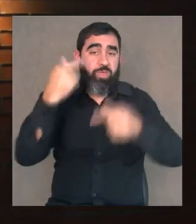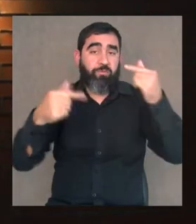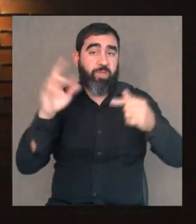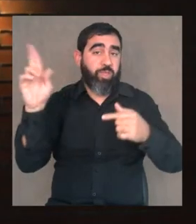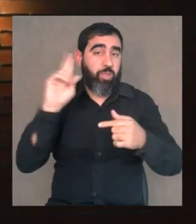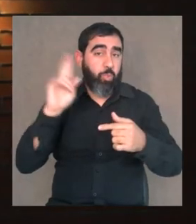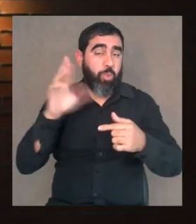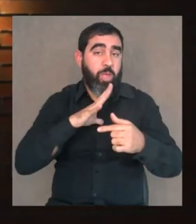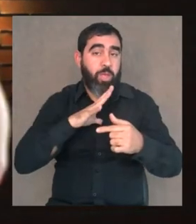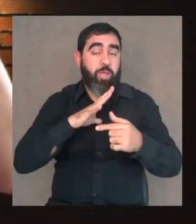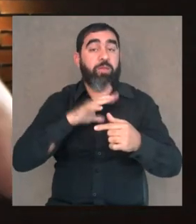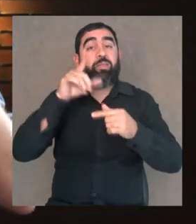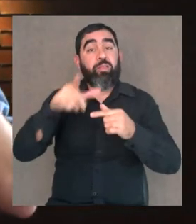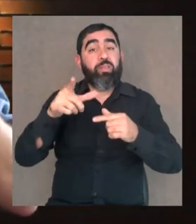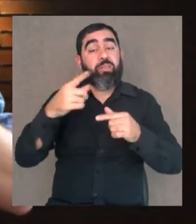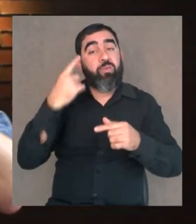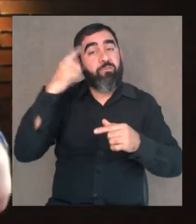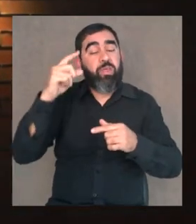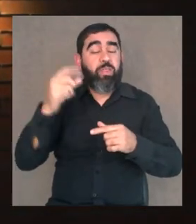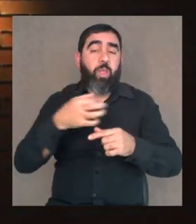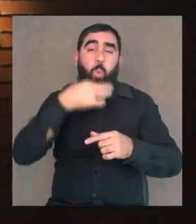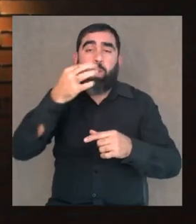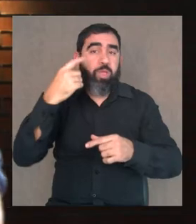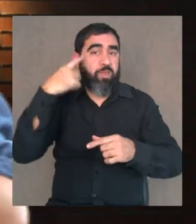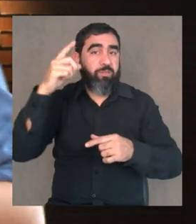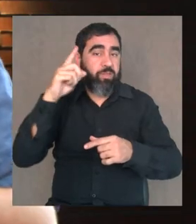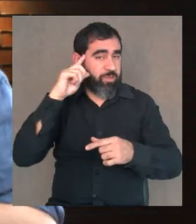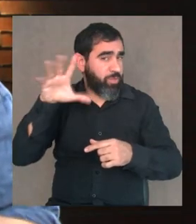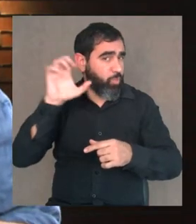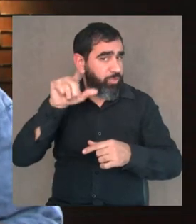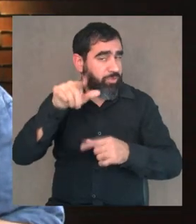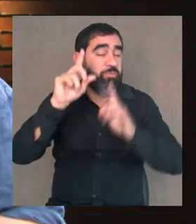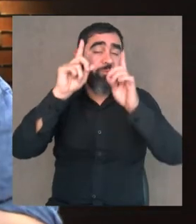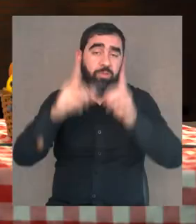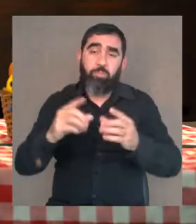sonidos. De todo. O sea, son muy... Quería hacer uno así. Acá hay uno, mirá. No sé si se escucha.